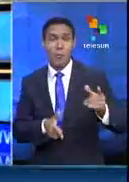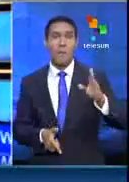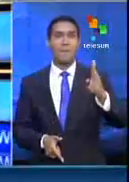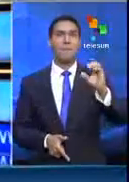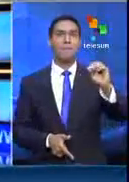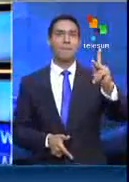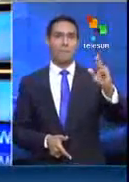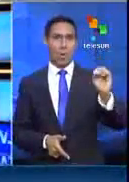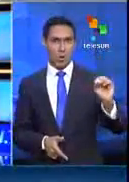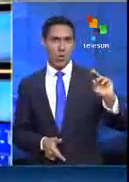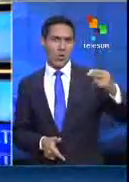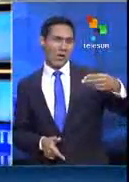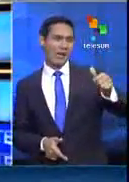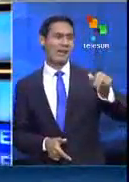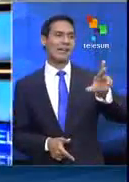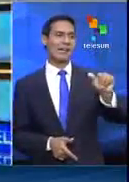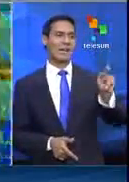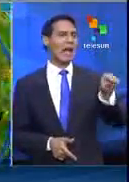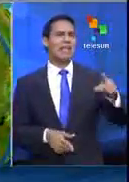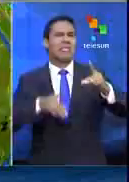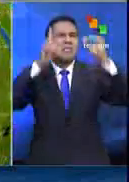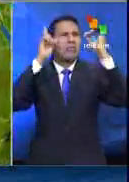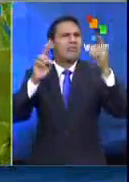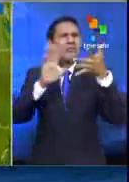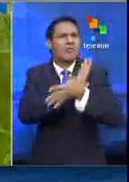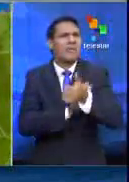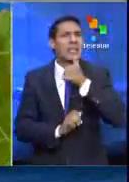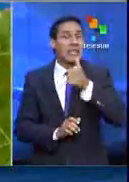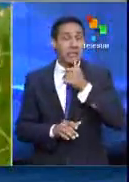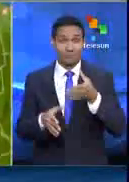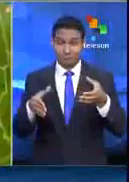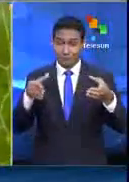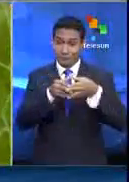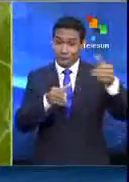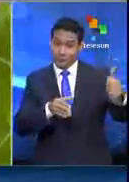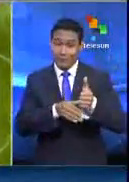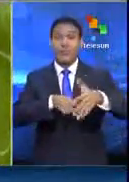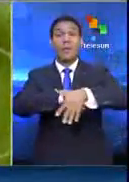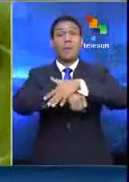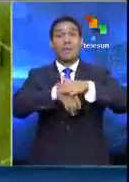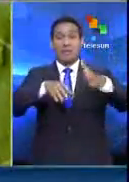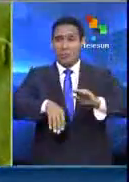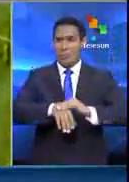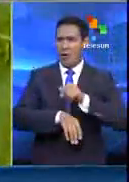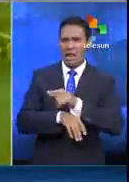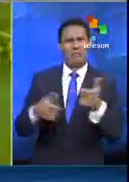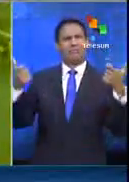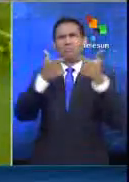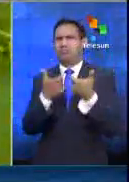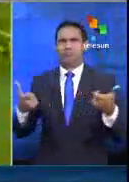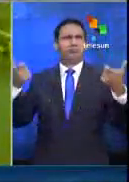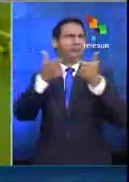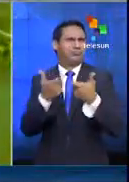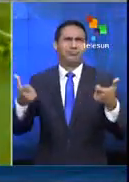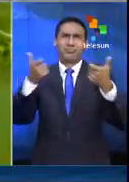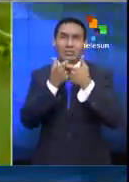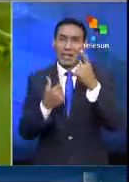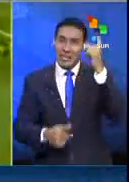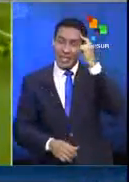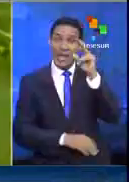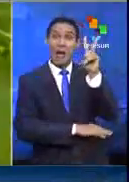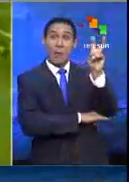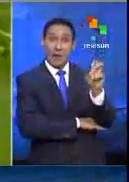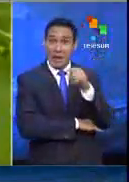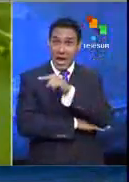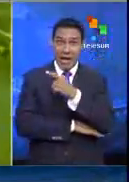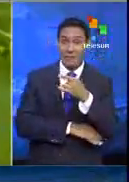terrorista Boko Haram. La decisión oficial fue tomada por el Consejo de Ministros al incrementarse los ataques desde el pasado viernes en la región de Difa,